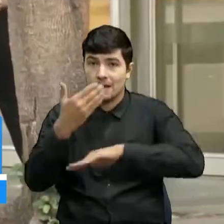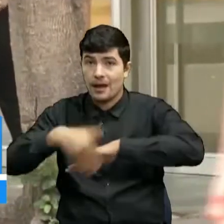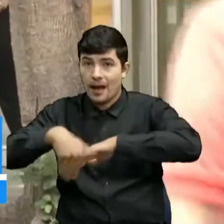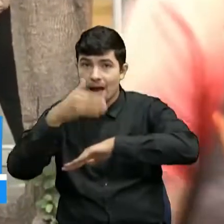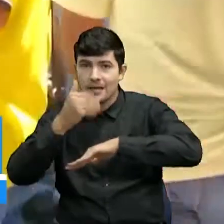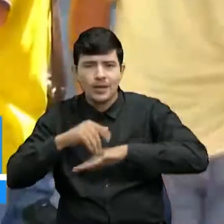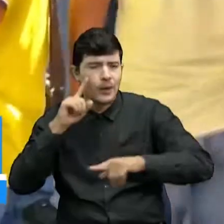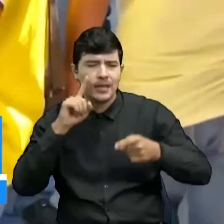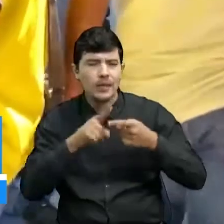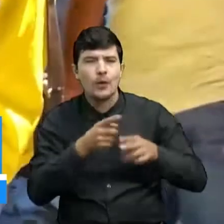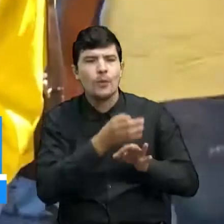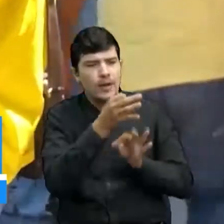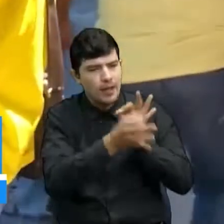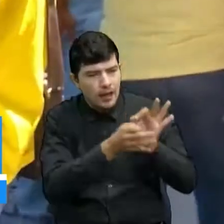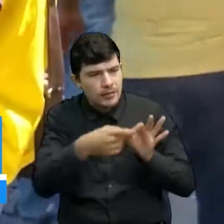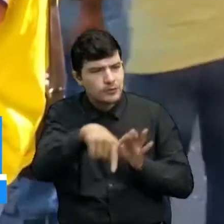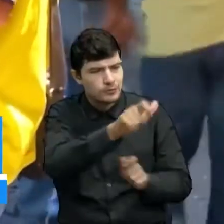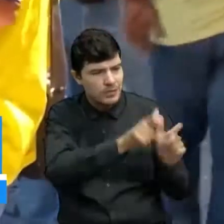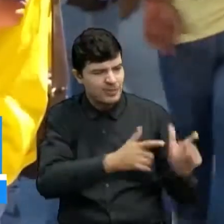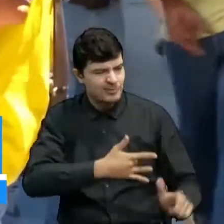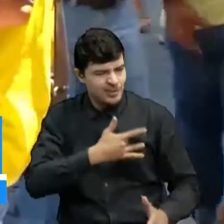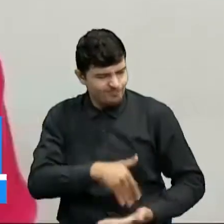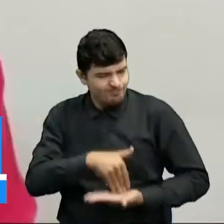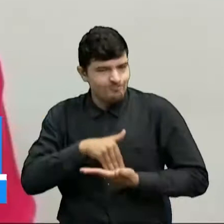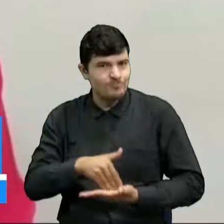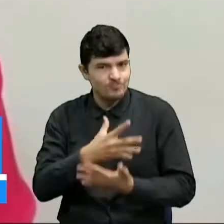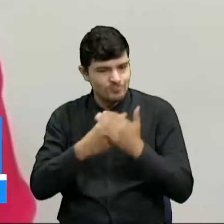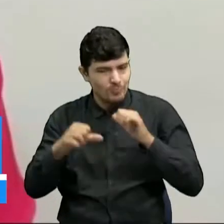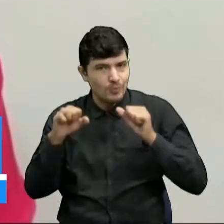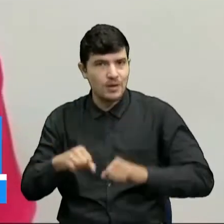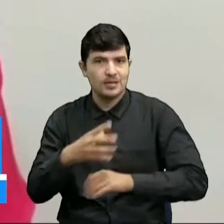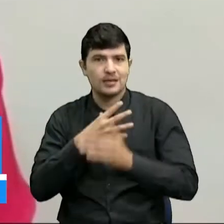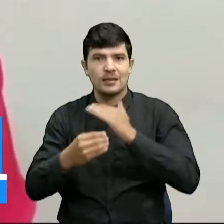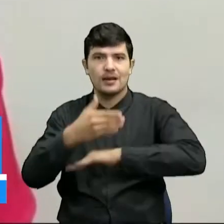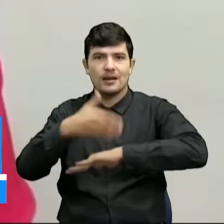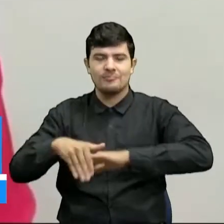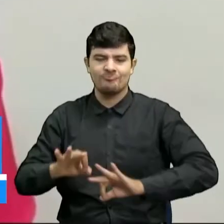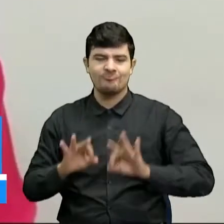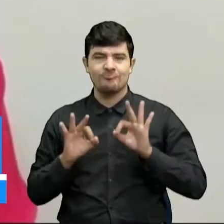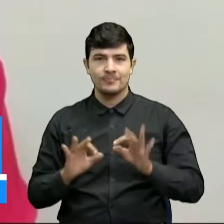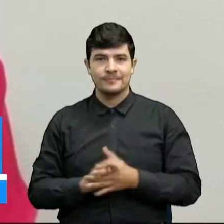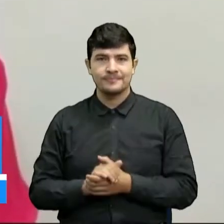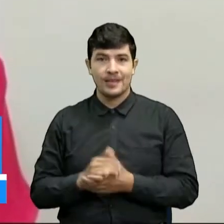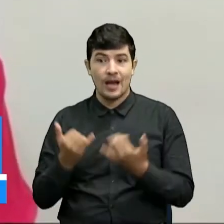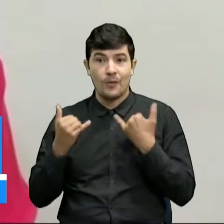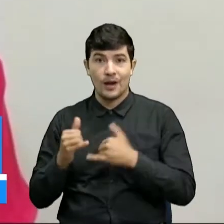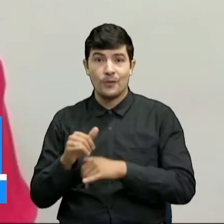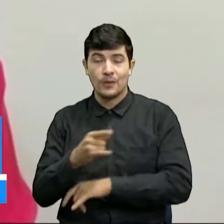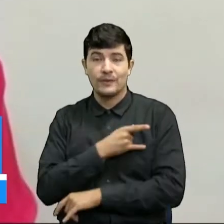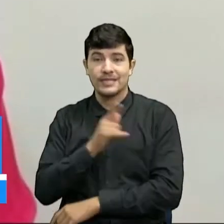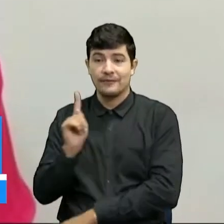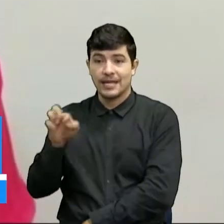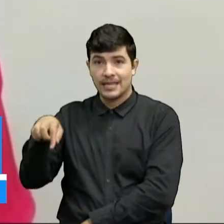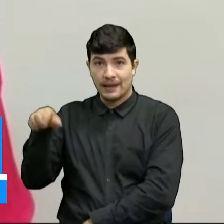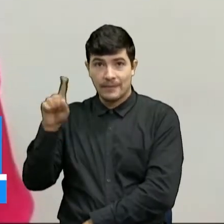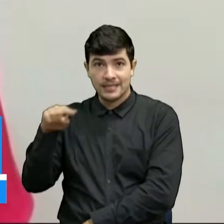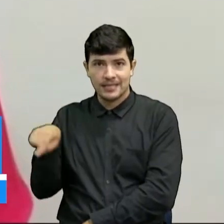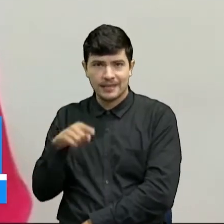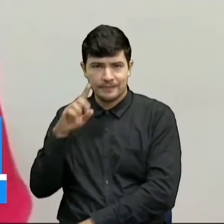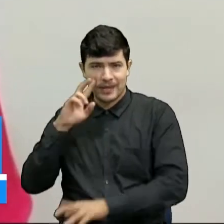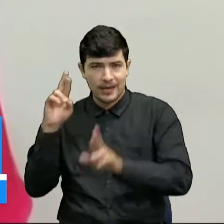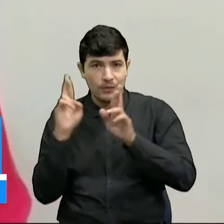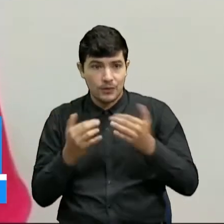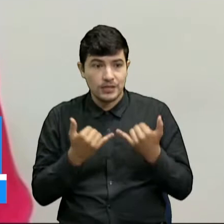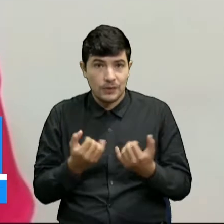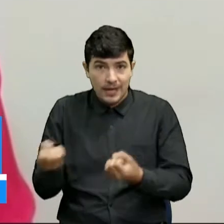salen a la calle. Representar a mi ciudad y a la Universidad Francisco de Paula Santander es reconocer que a partir de esta